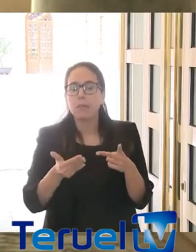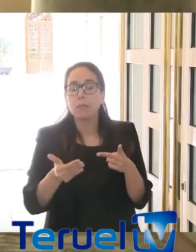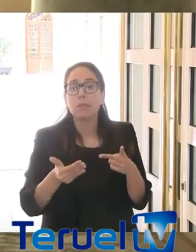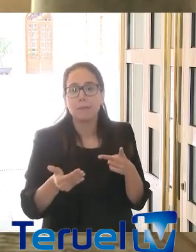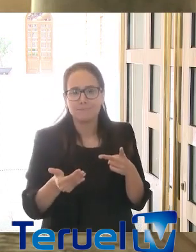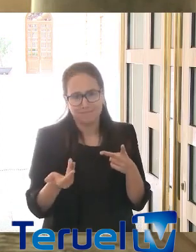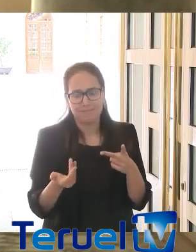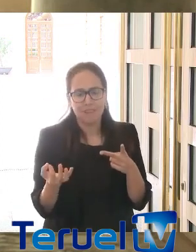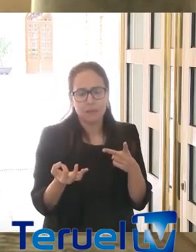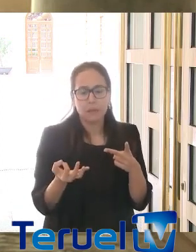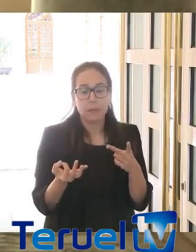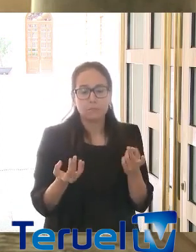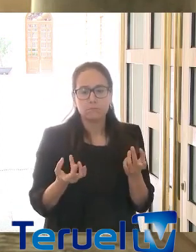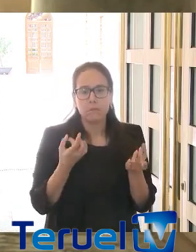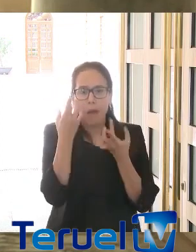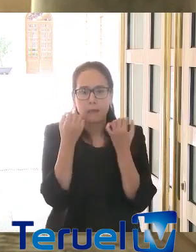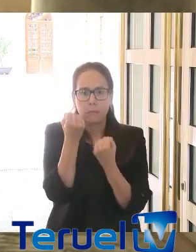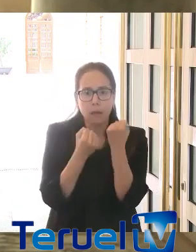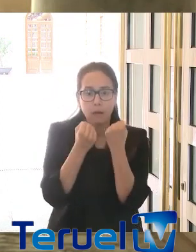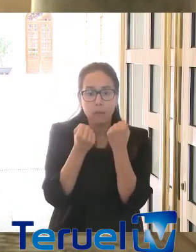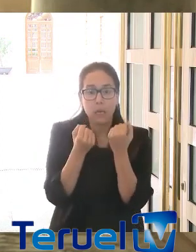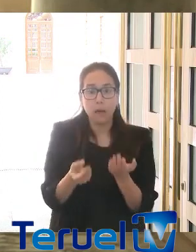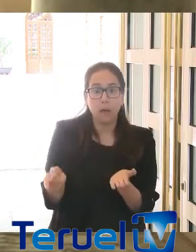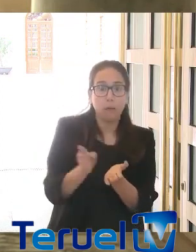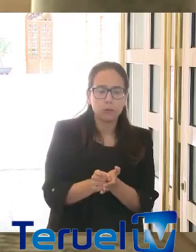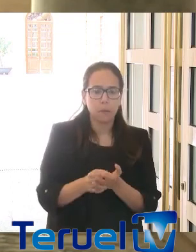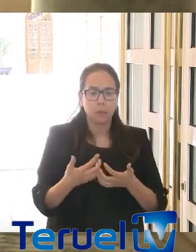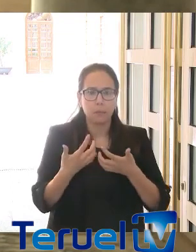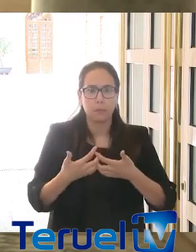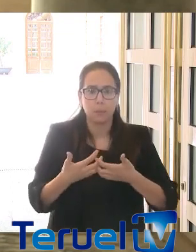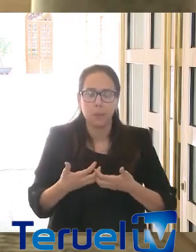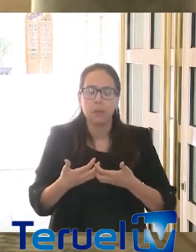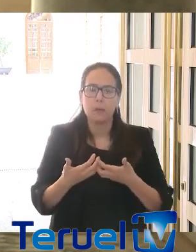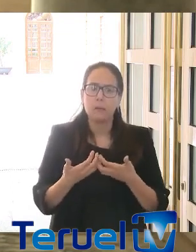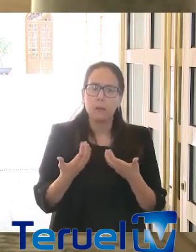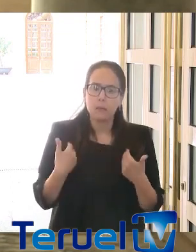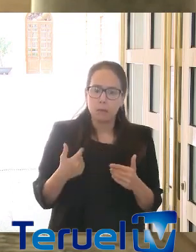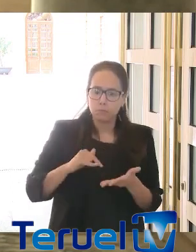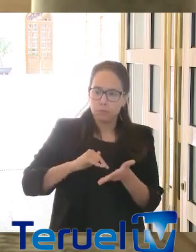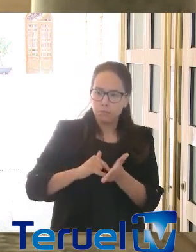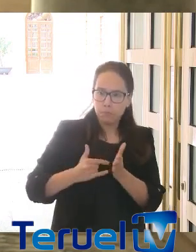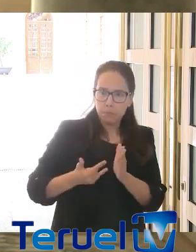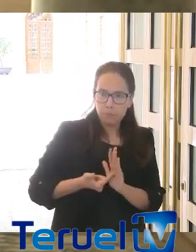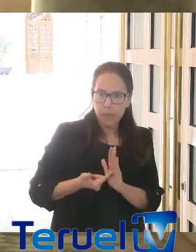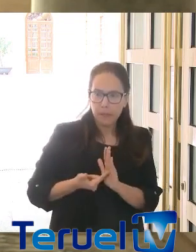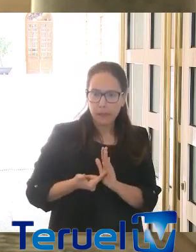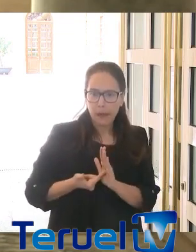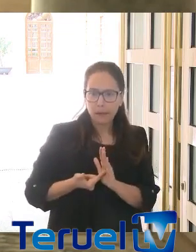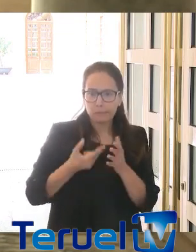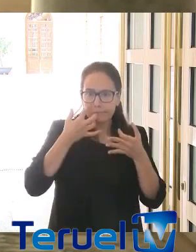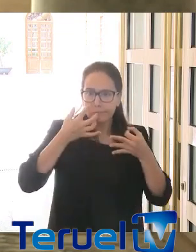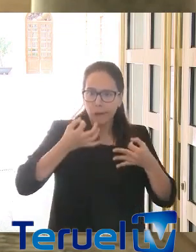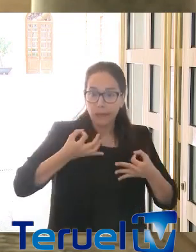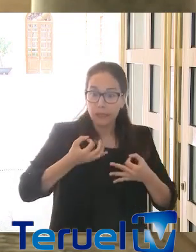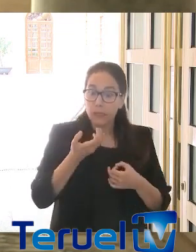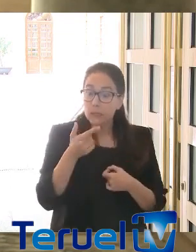cuando habrá que reemprender la actividad económica, cuando habrá que poner en marcha medidas que garanticen el que,